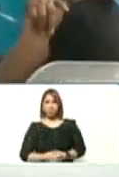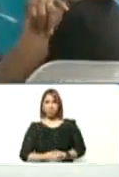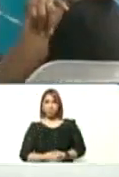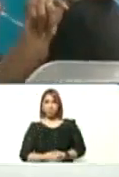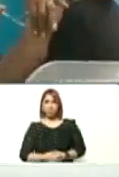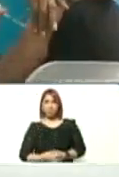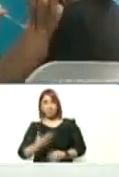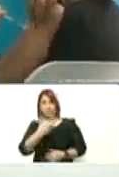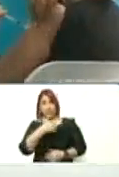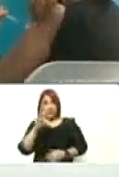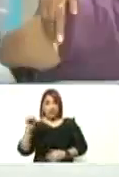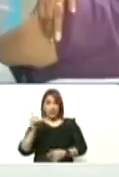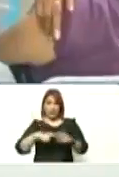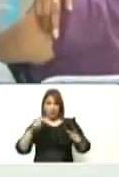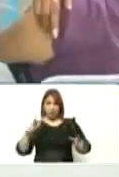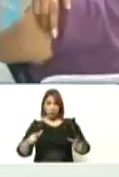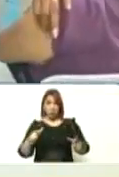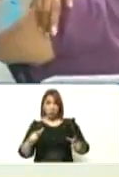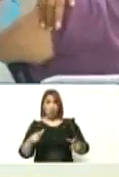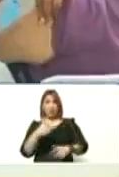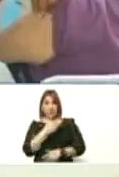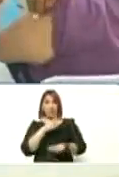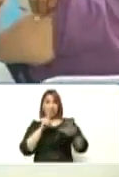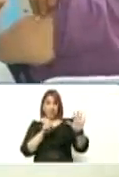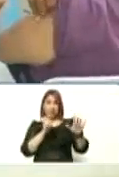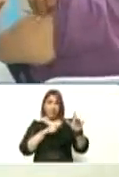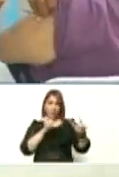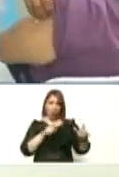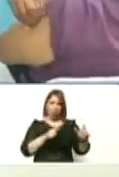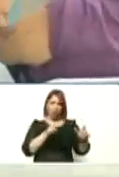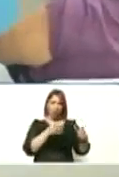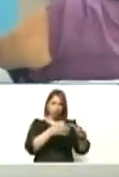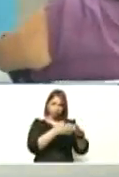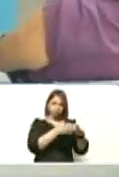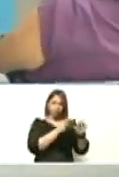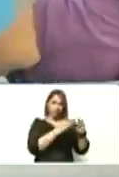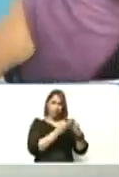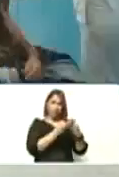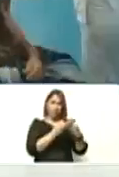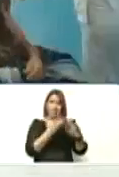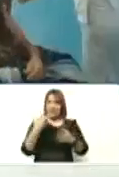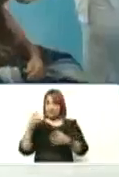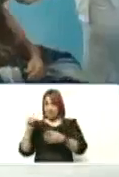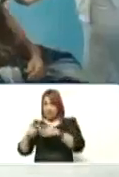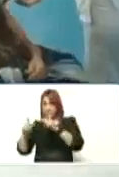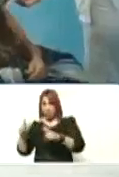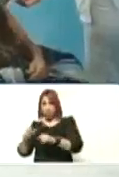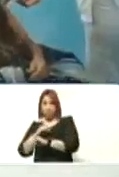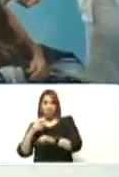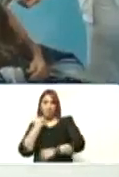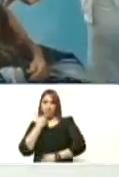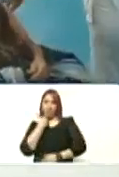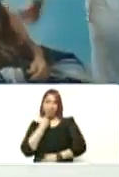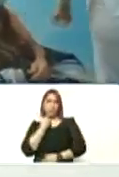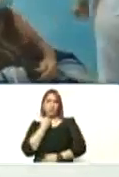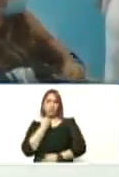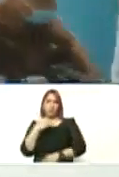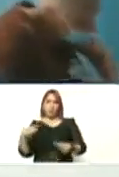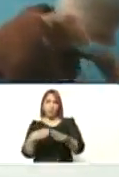30 miembros de 36 que componen esa familia que se reunió el primero de enero a compartir